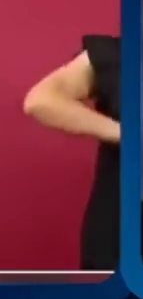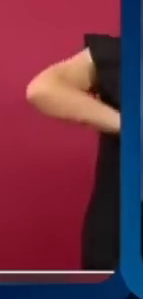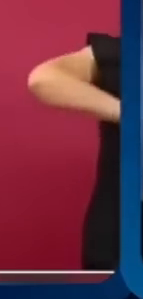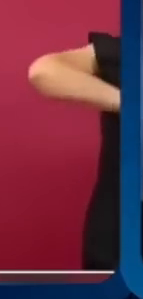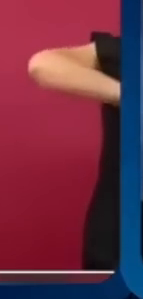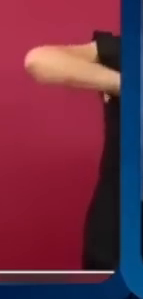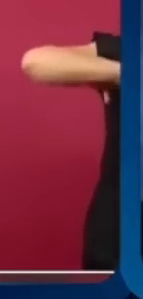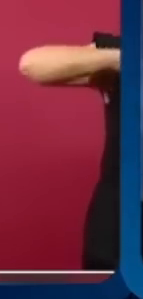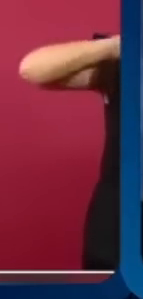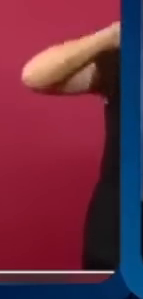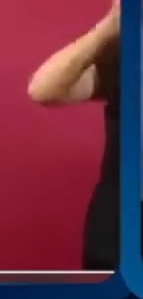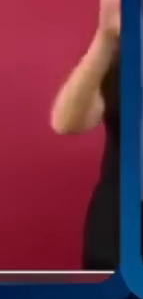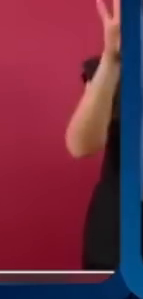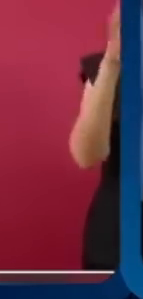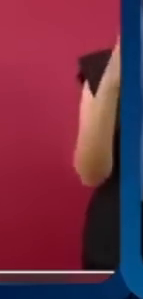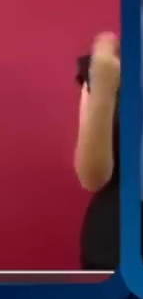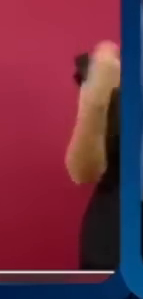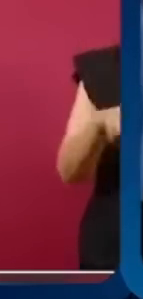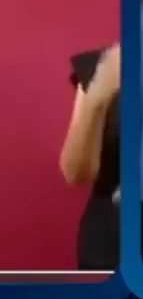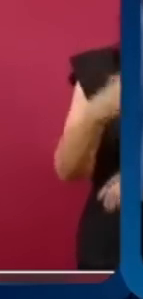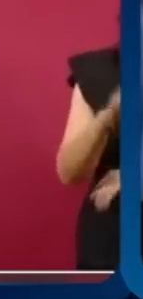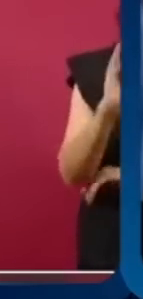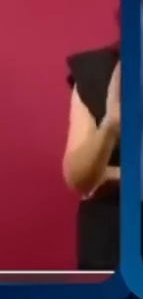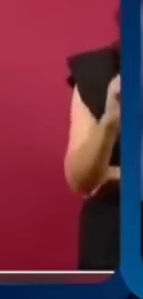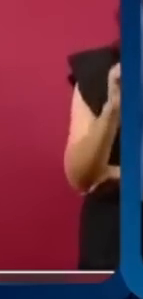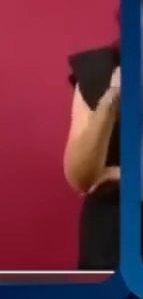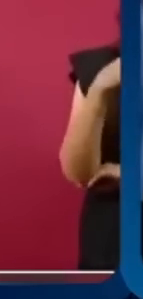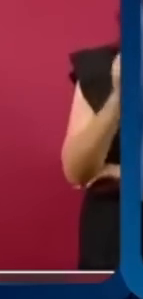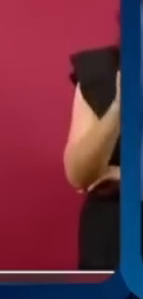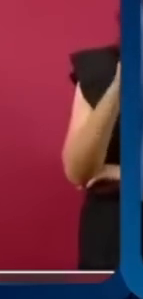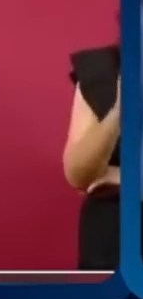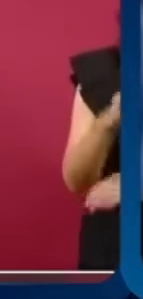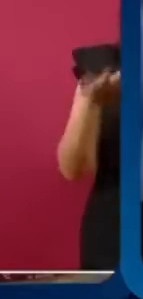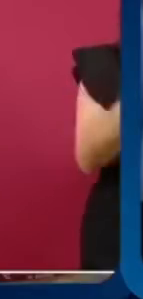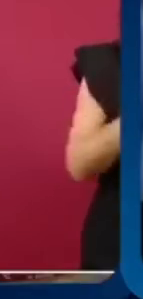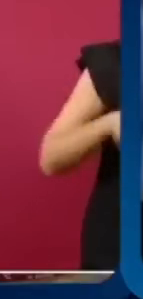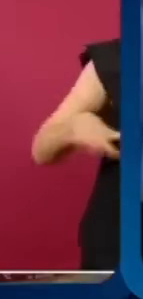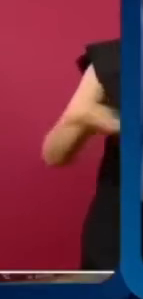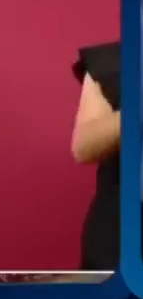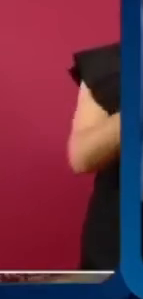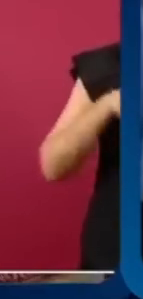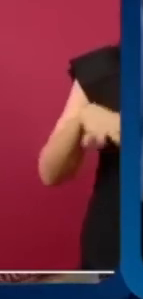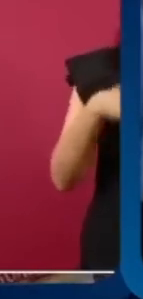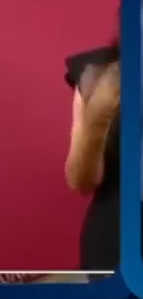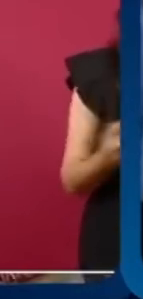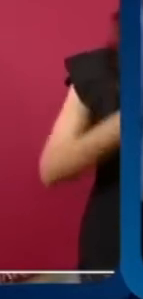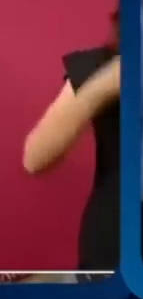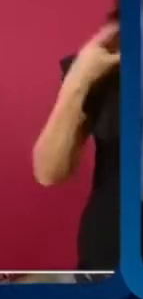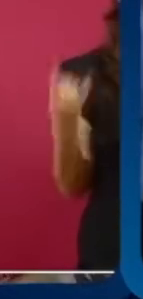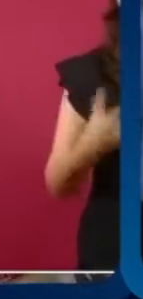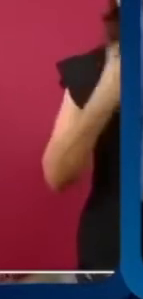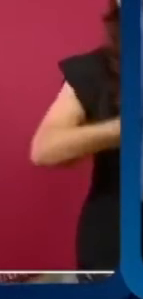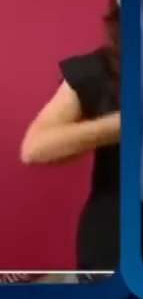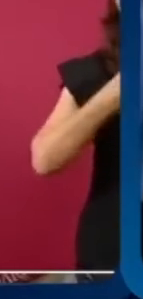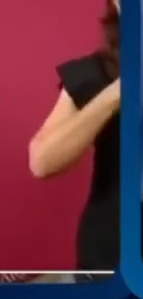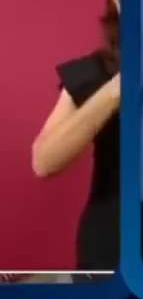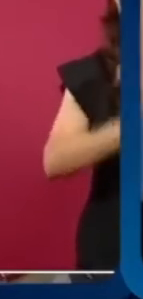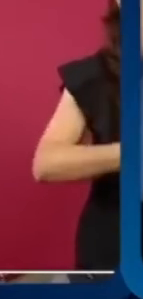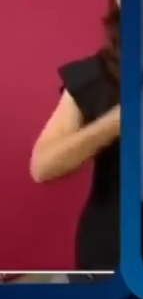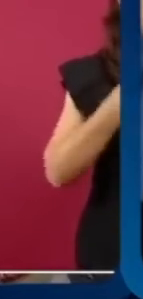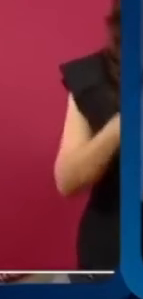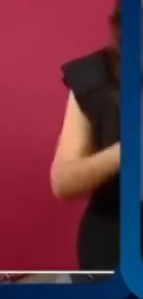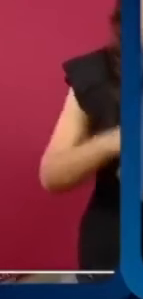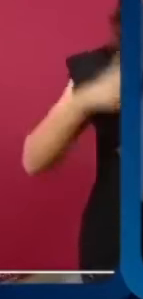Este ismo tiene toda una historia de siglos, porque